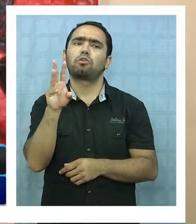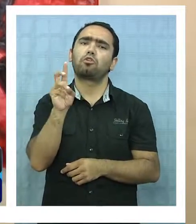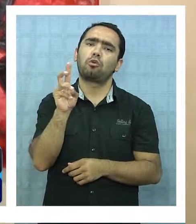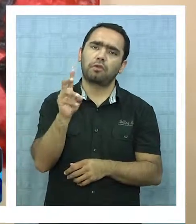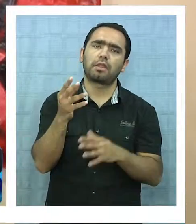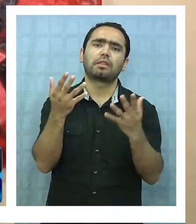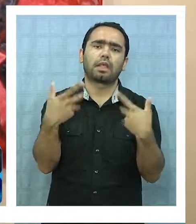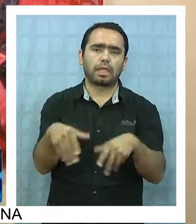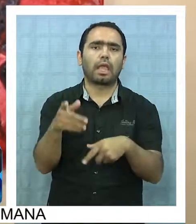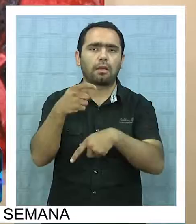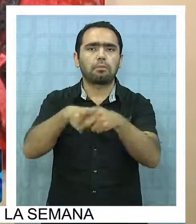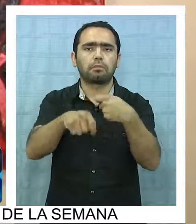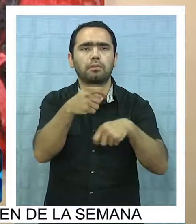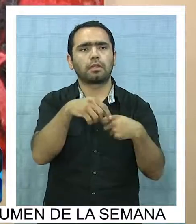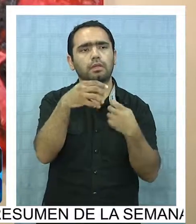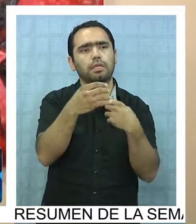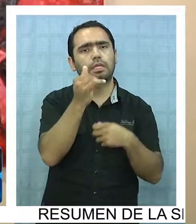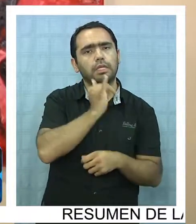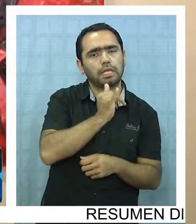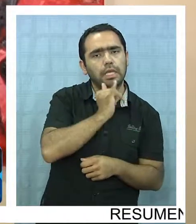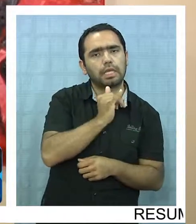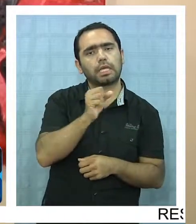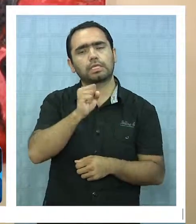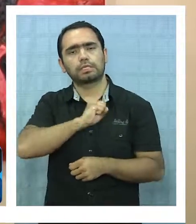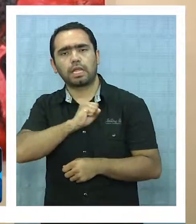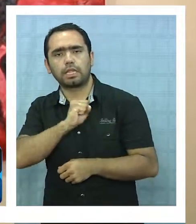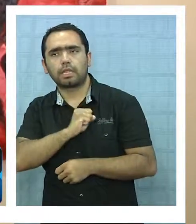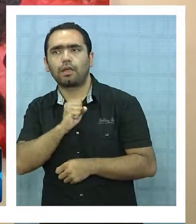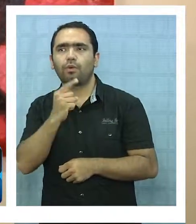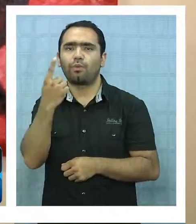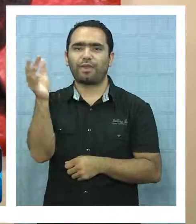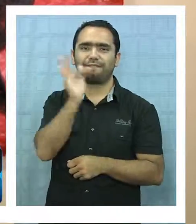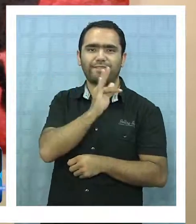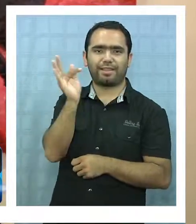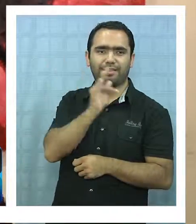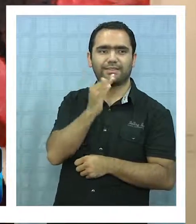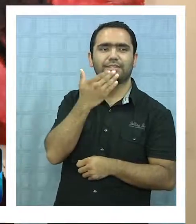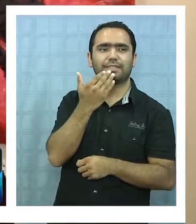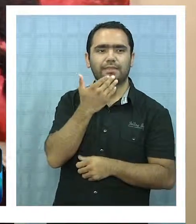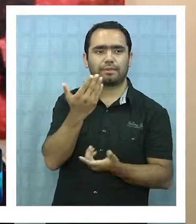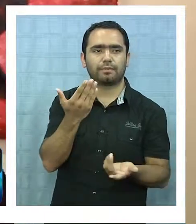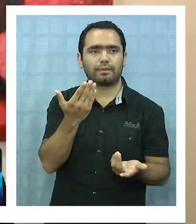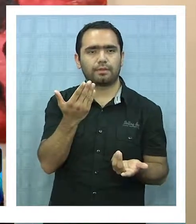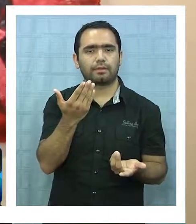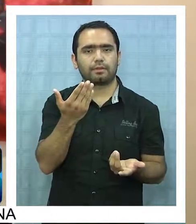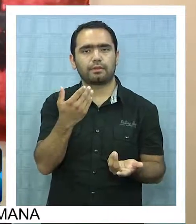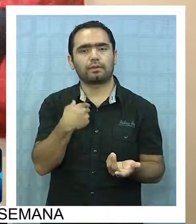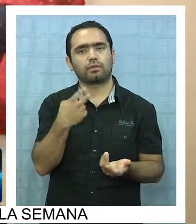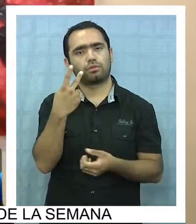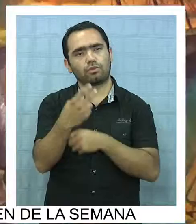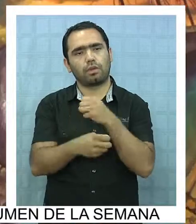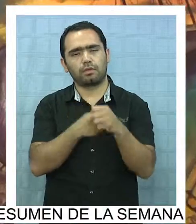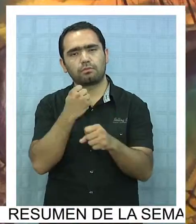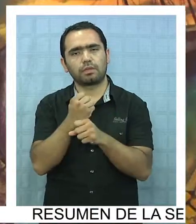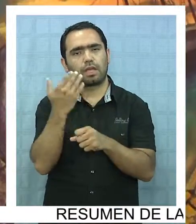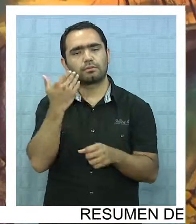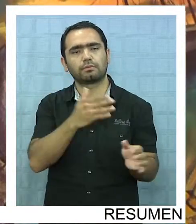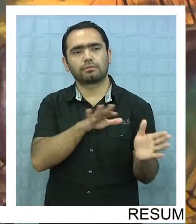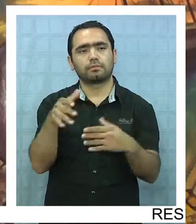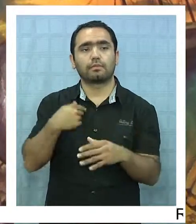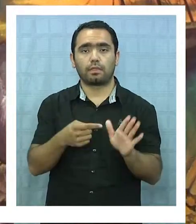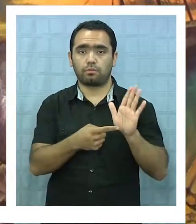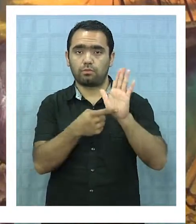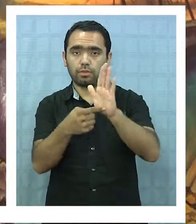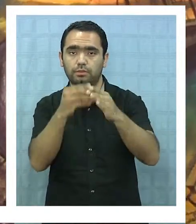circulando en Iquique, Santiago, una se fue a Francia, una que puse acá hace dos años. La